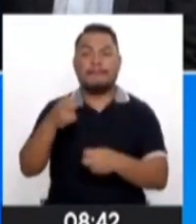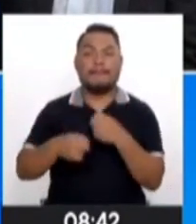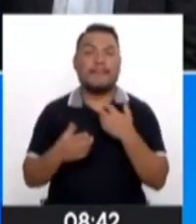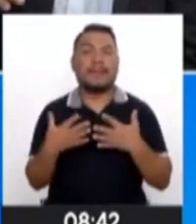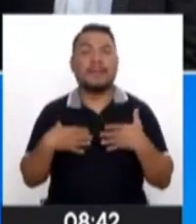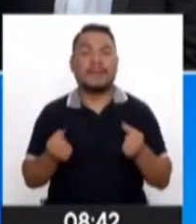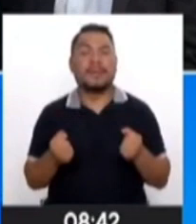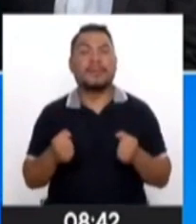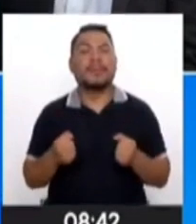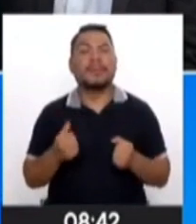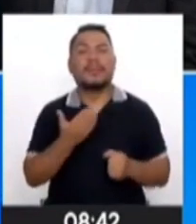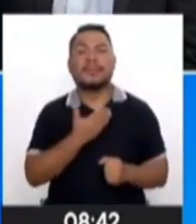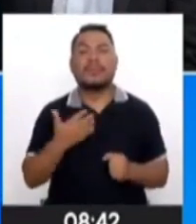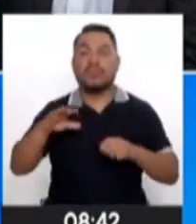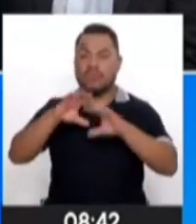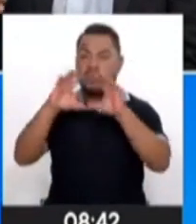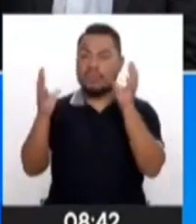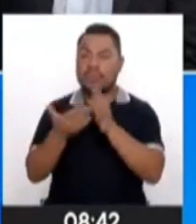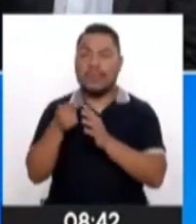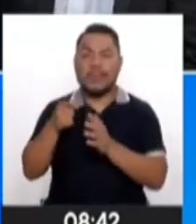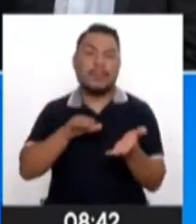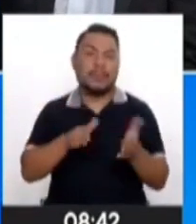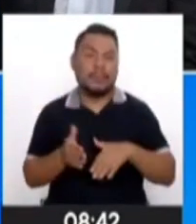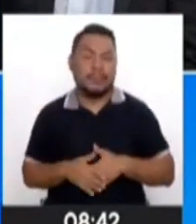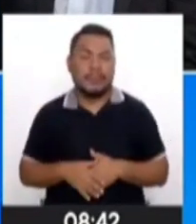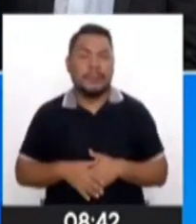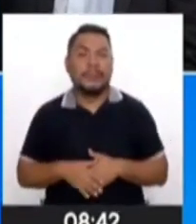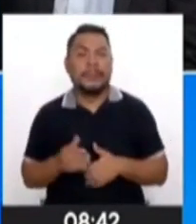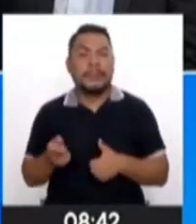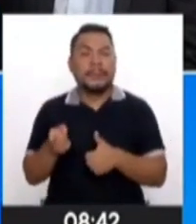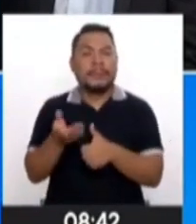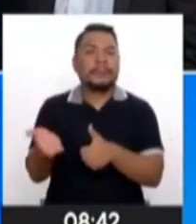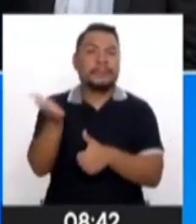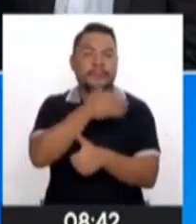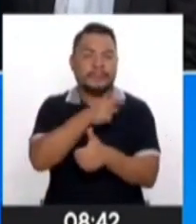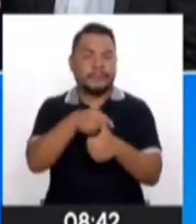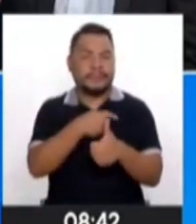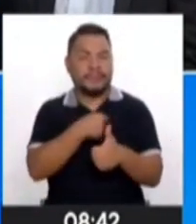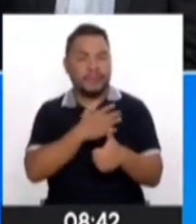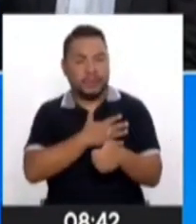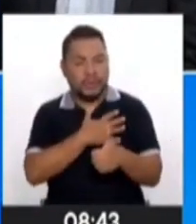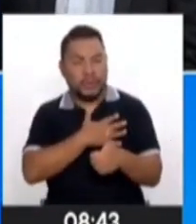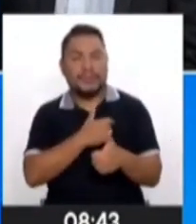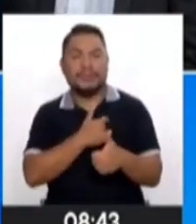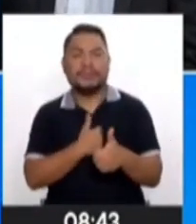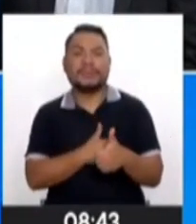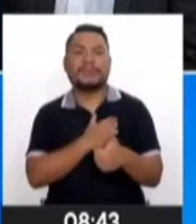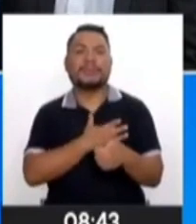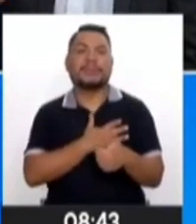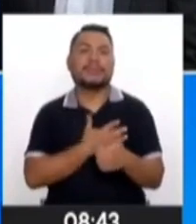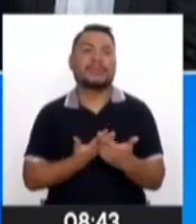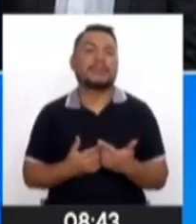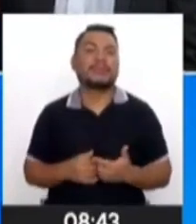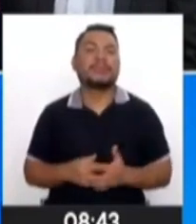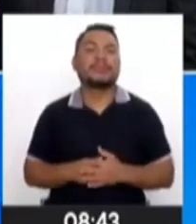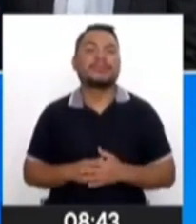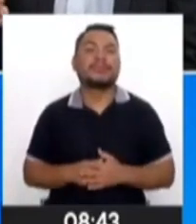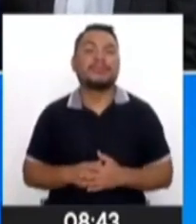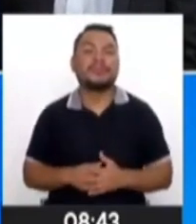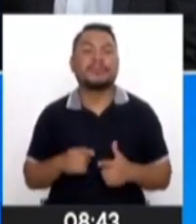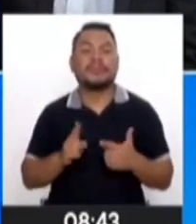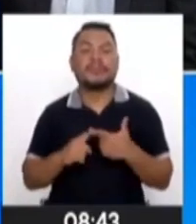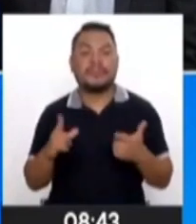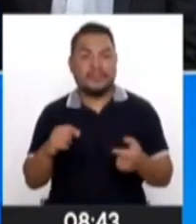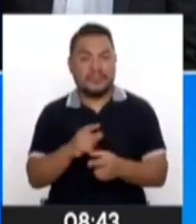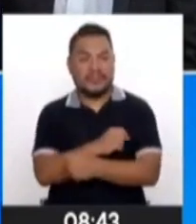pública en el mundo, causante de muertes. Después de problemas de corazón, digamos, del